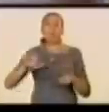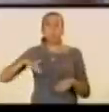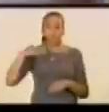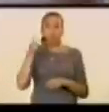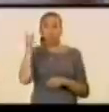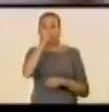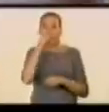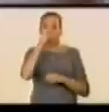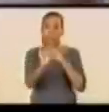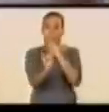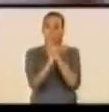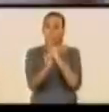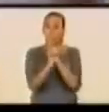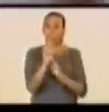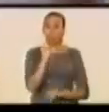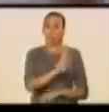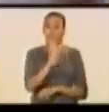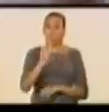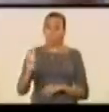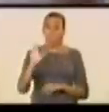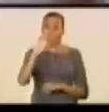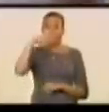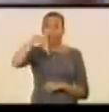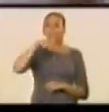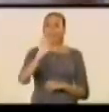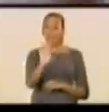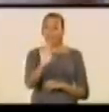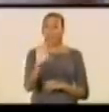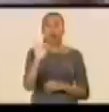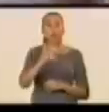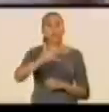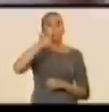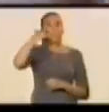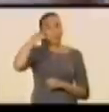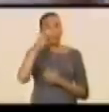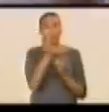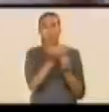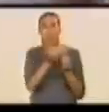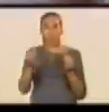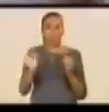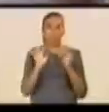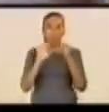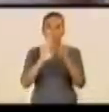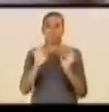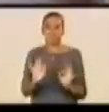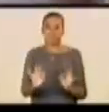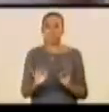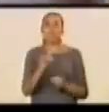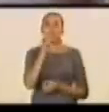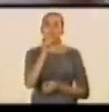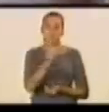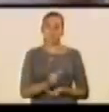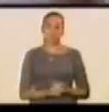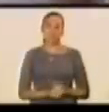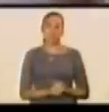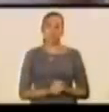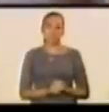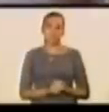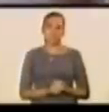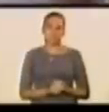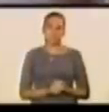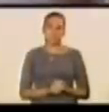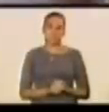página del Consejo Nacional Electoral o bien pueden llamar al 0800-VOTEMOS para obtener la información